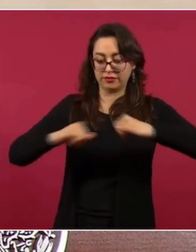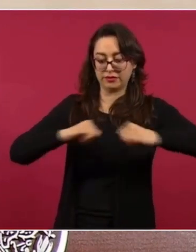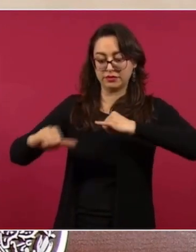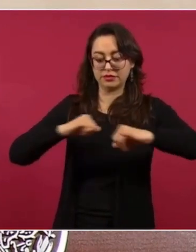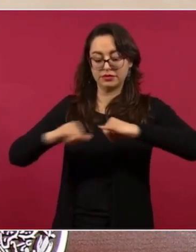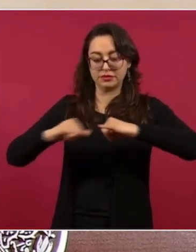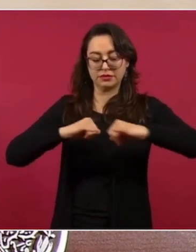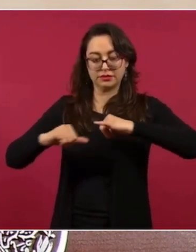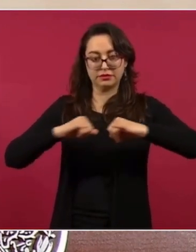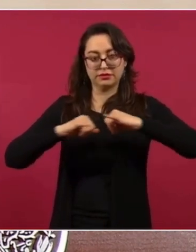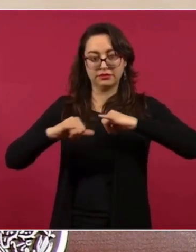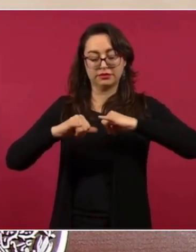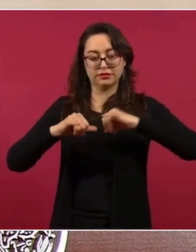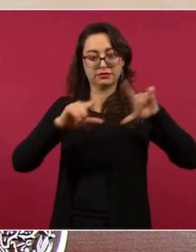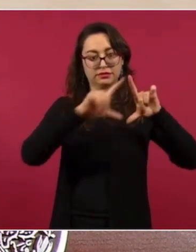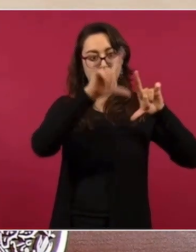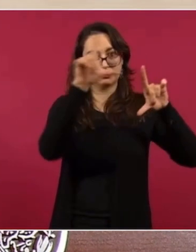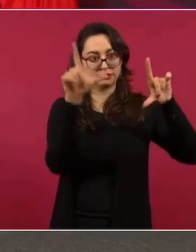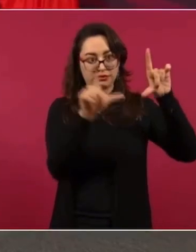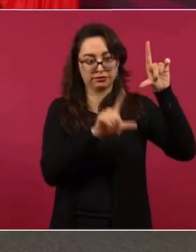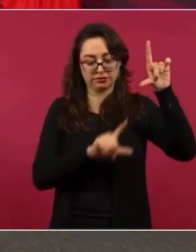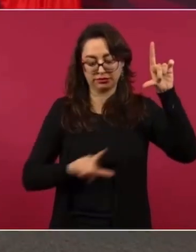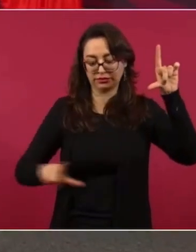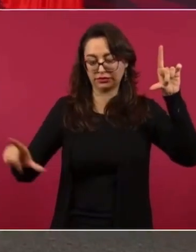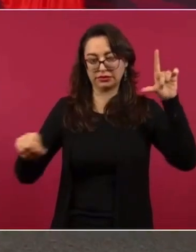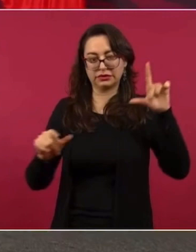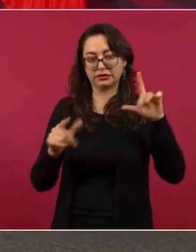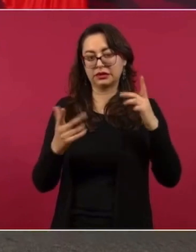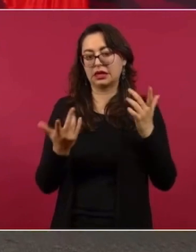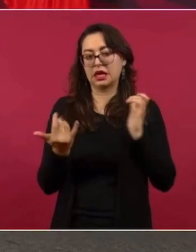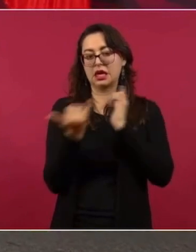es algo parecido.